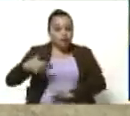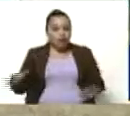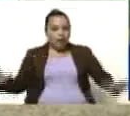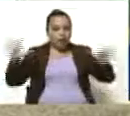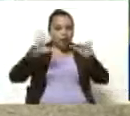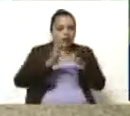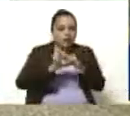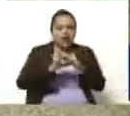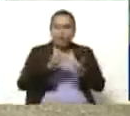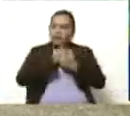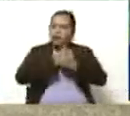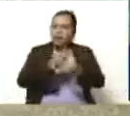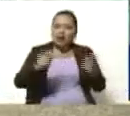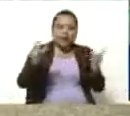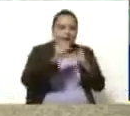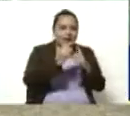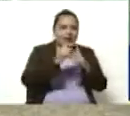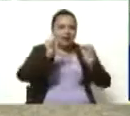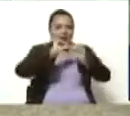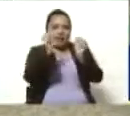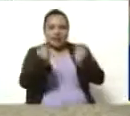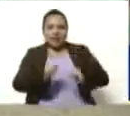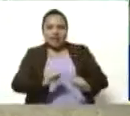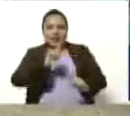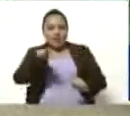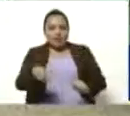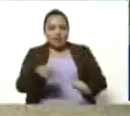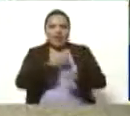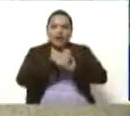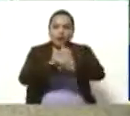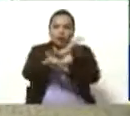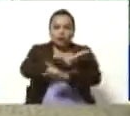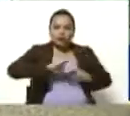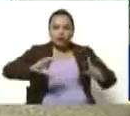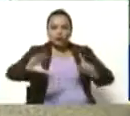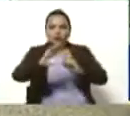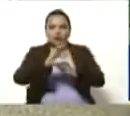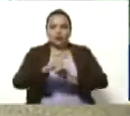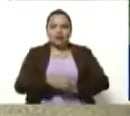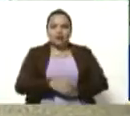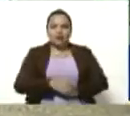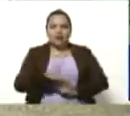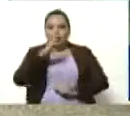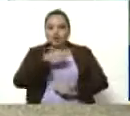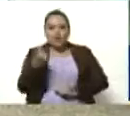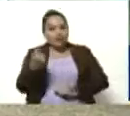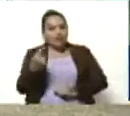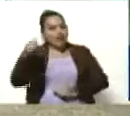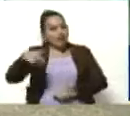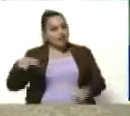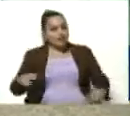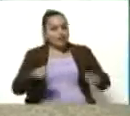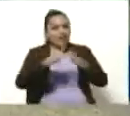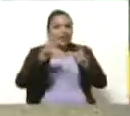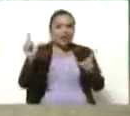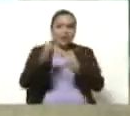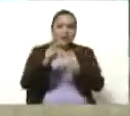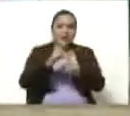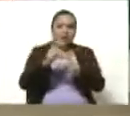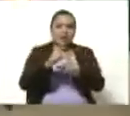a la palabra, por el amor a las artes y por el amor a la cultura. Que no falten estos encuentros donde la palabra